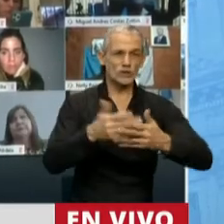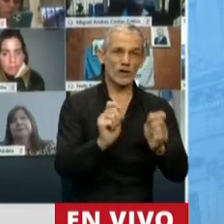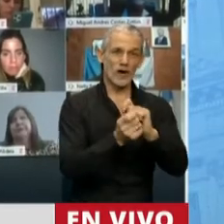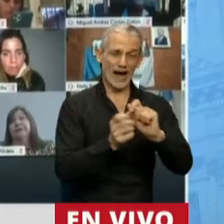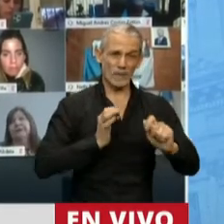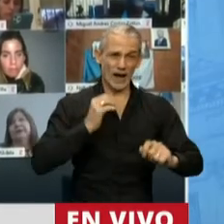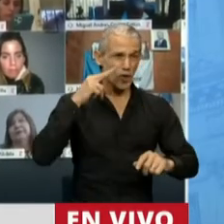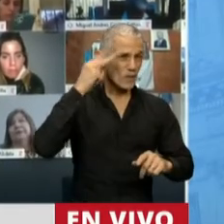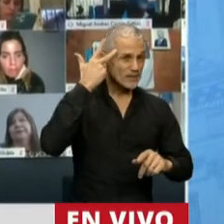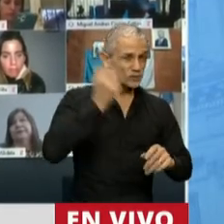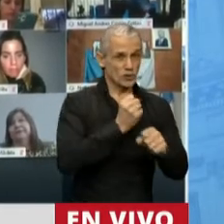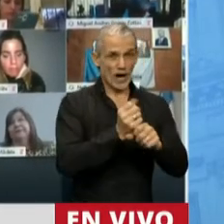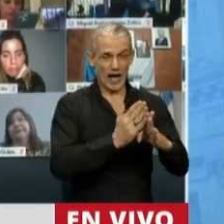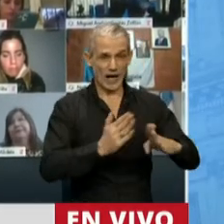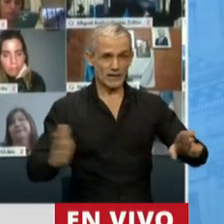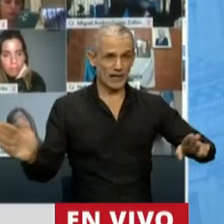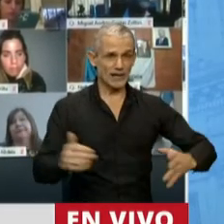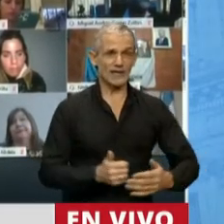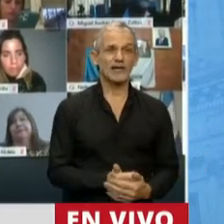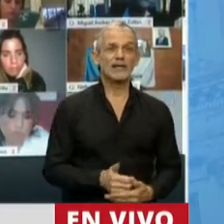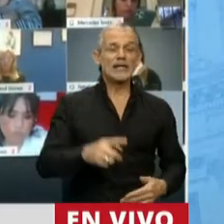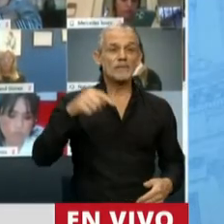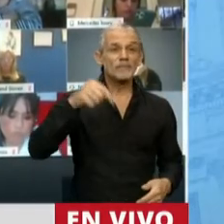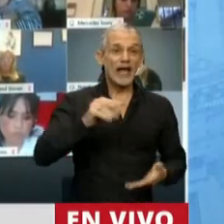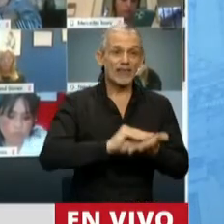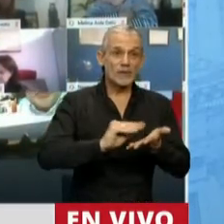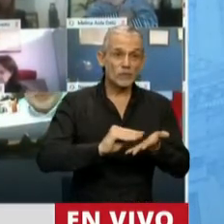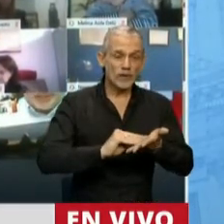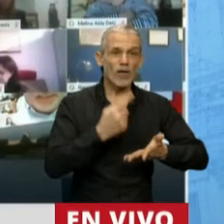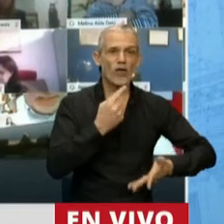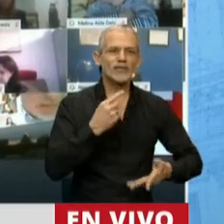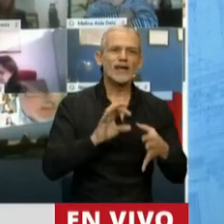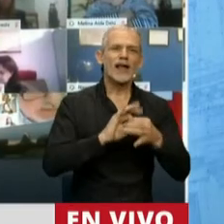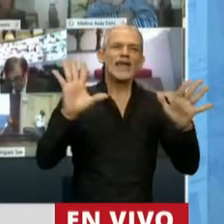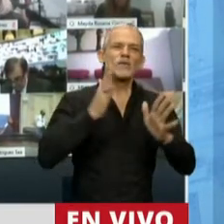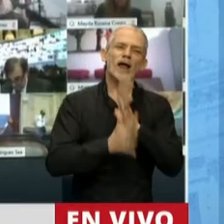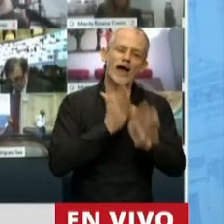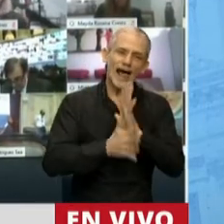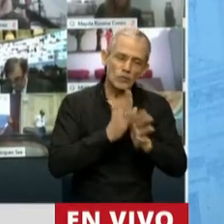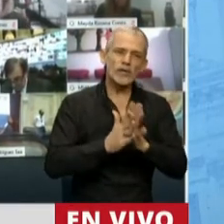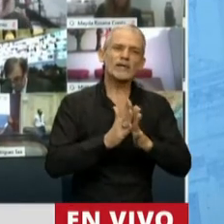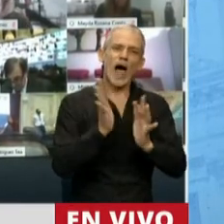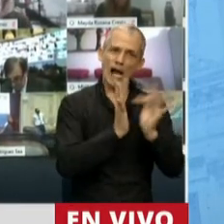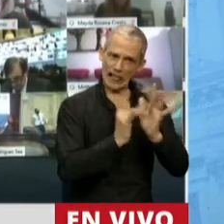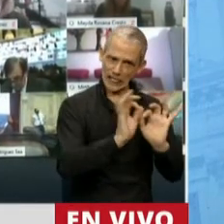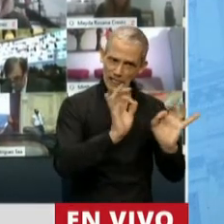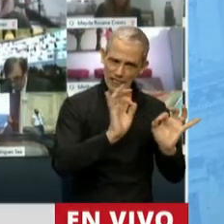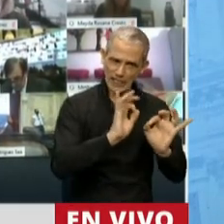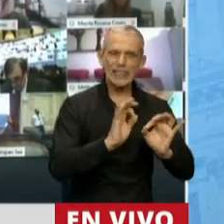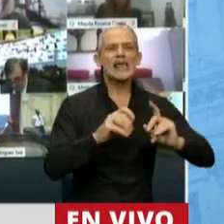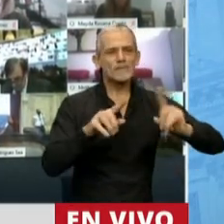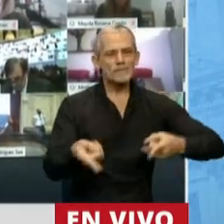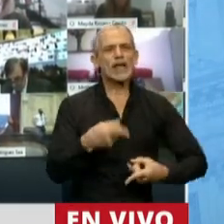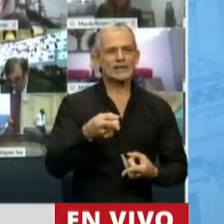18 en adelante. Como decía la diputada Karate, la universidad libre, gratuita, laica, yo creo que eso ha